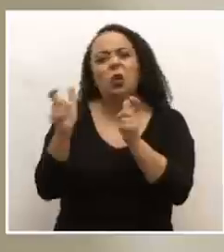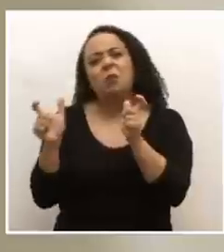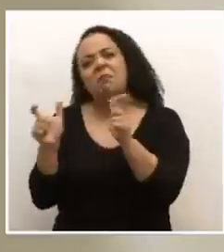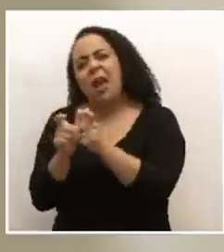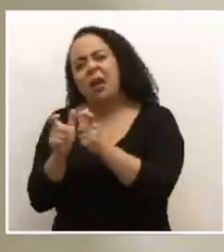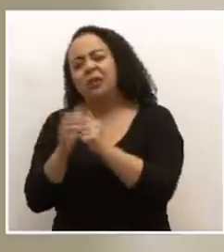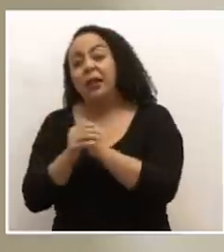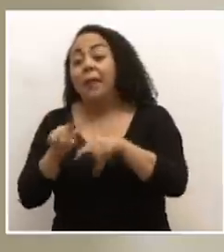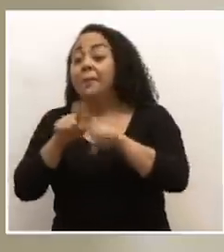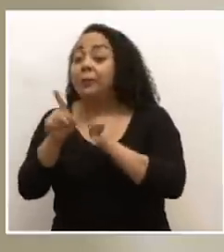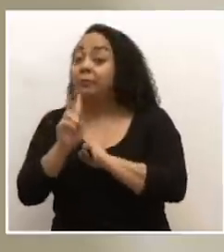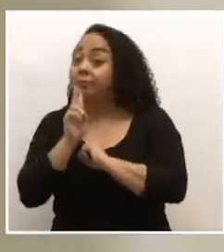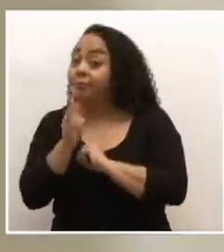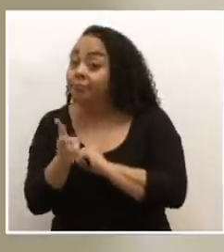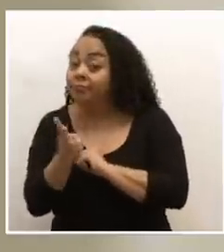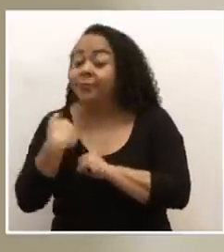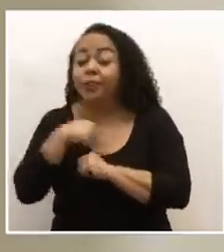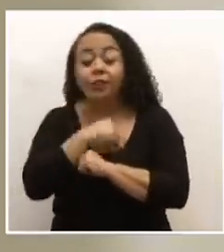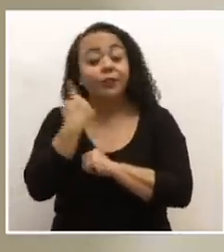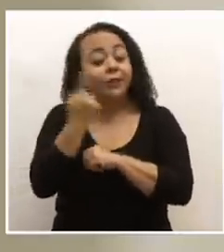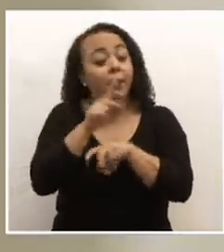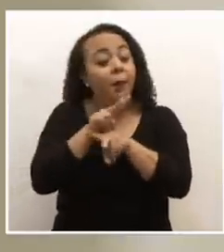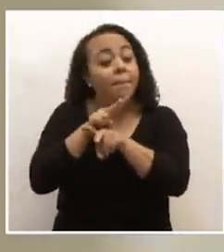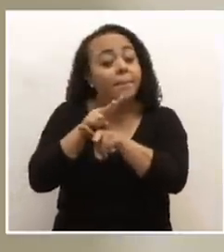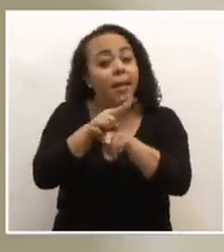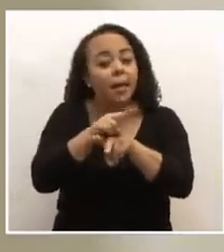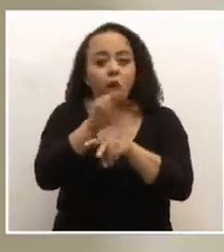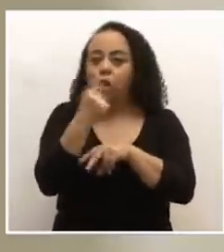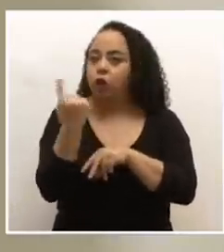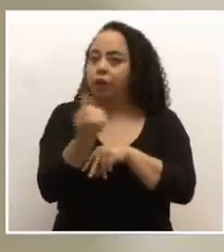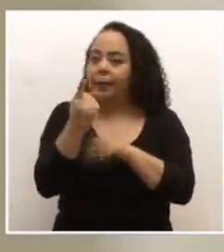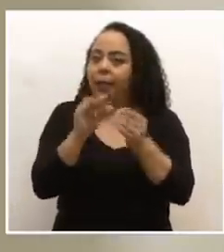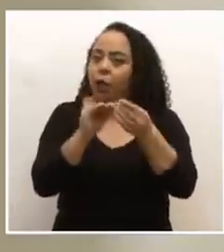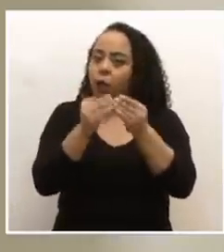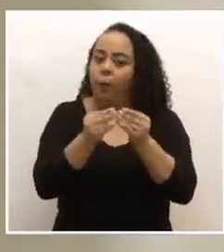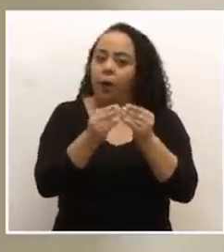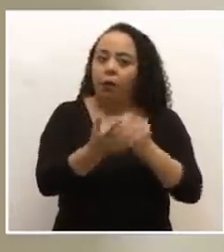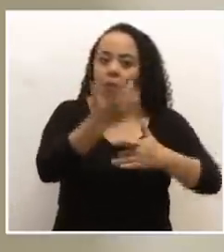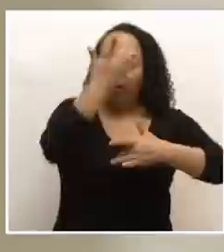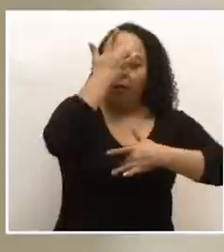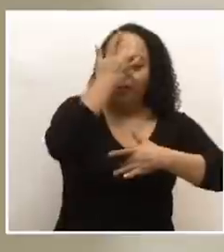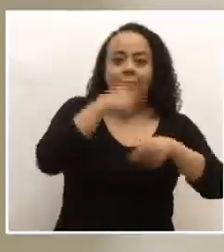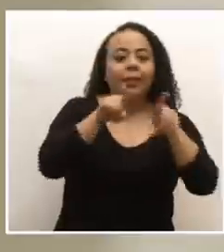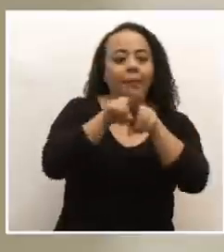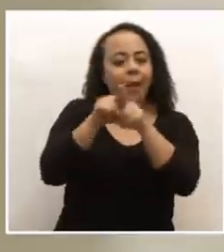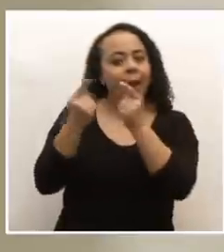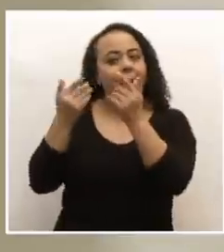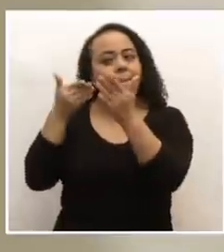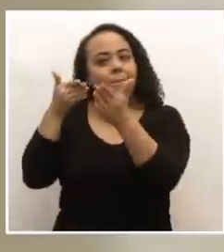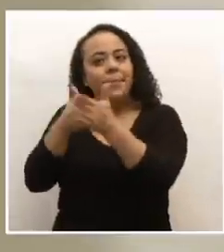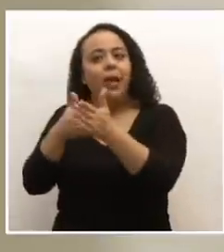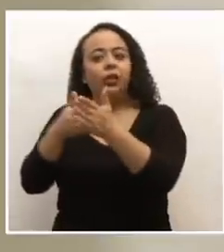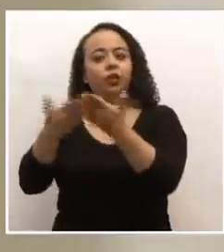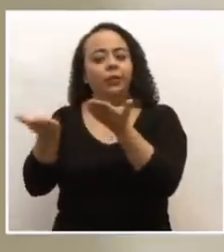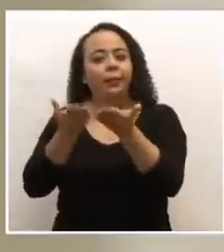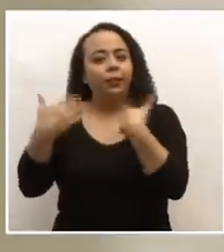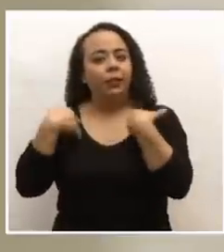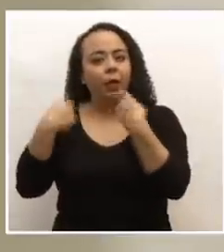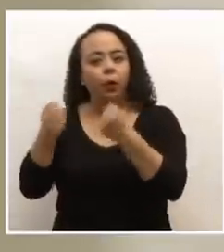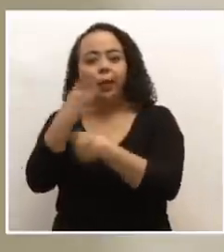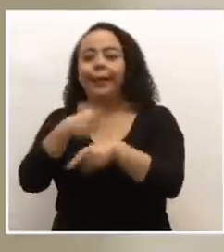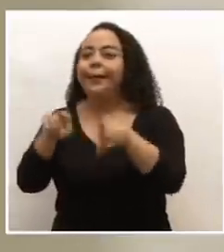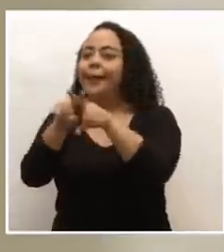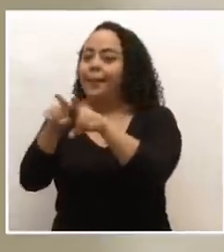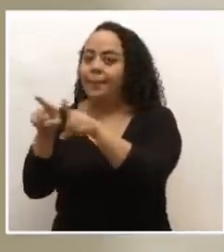Lo que sí es cierto es que nosotros siempre estamos vigilando no solamente la cantidad de casos, sino el impacto que tenga en los servicios de salud y